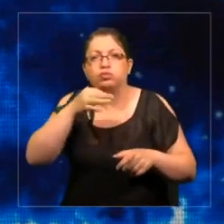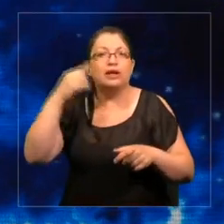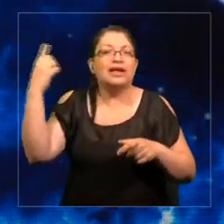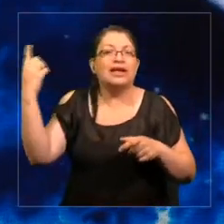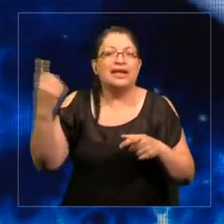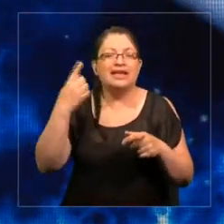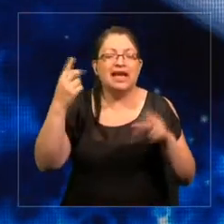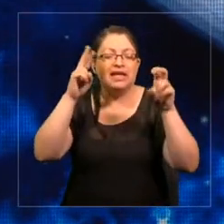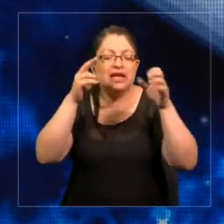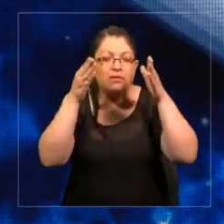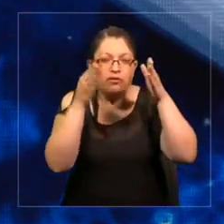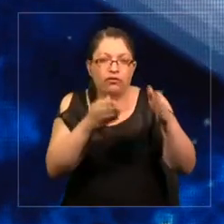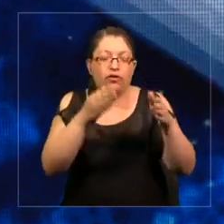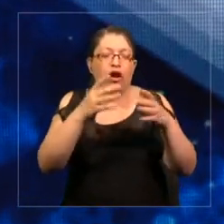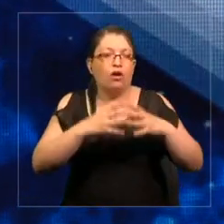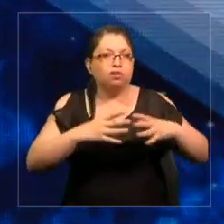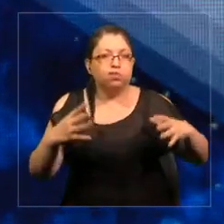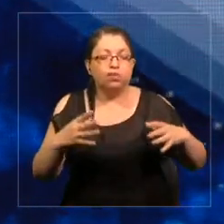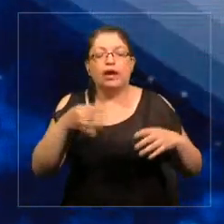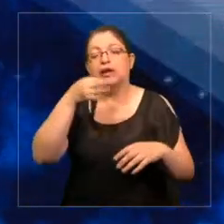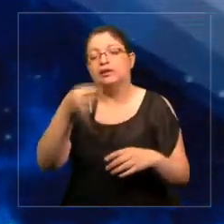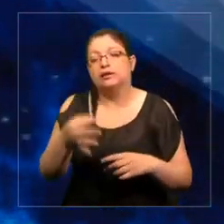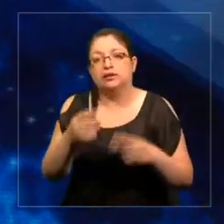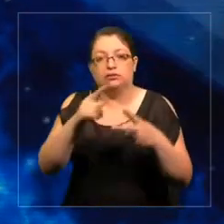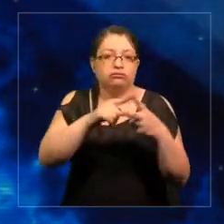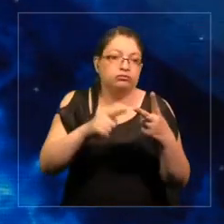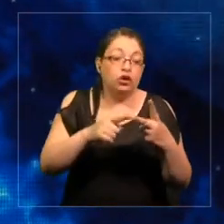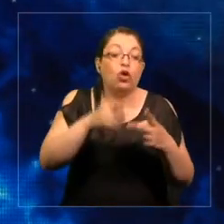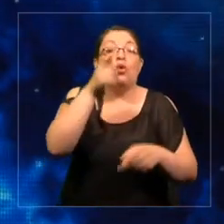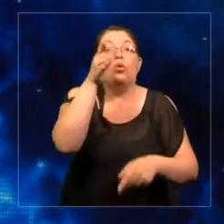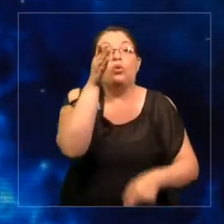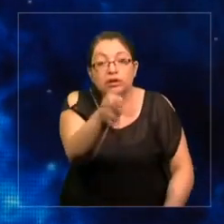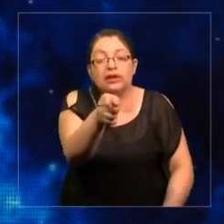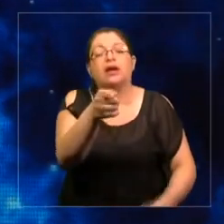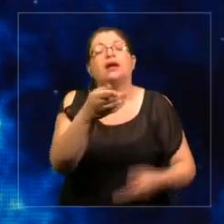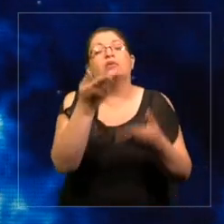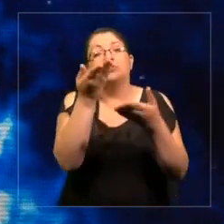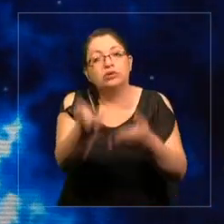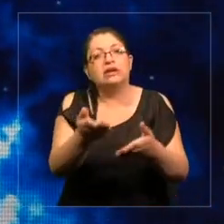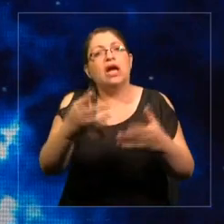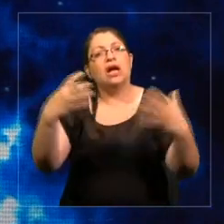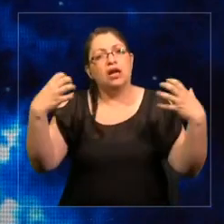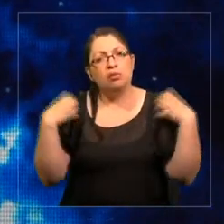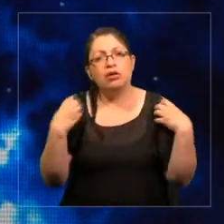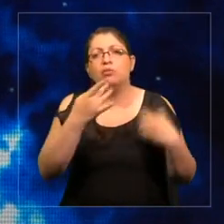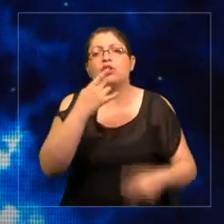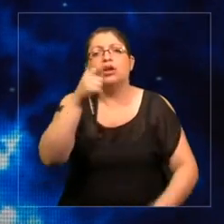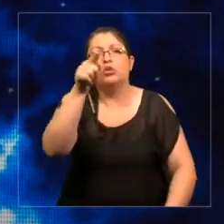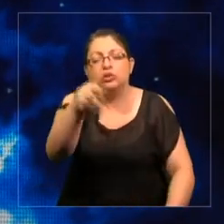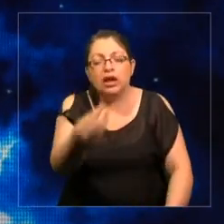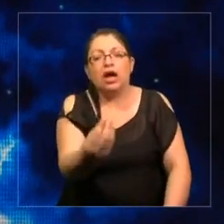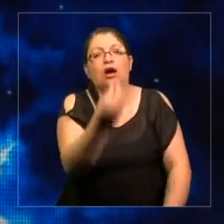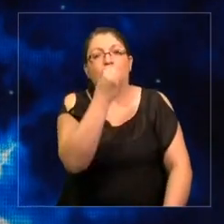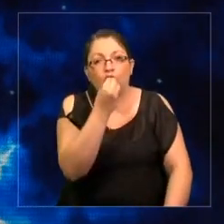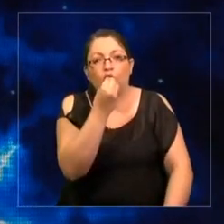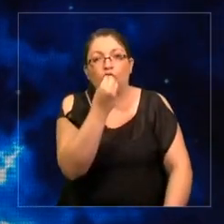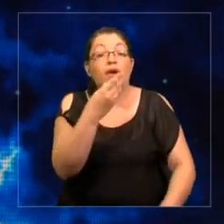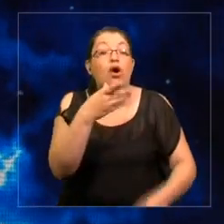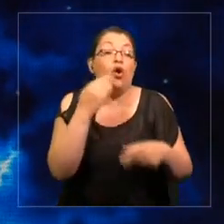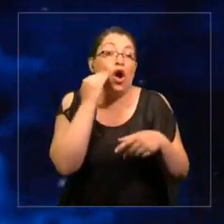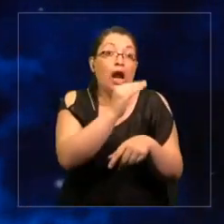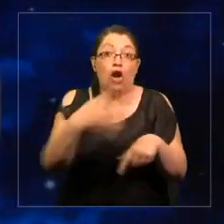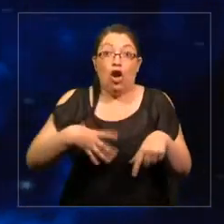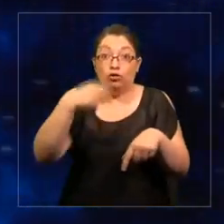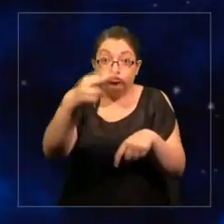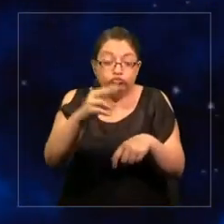relación a la obesidad es uno o la otra. Ya sea usted responsable del que usted pone en su boca y en la boca de sus hijos.